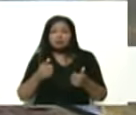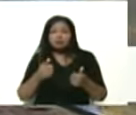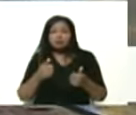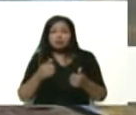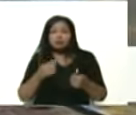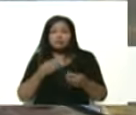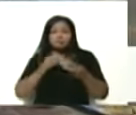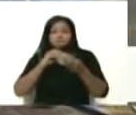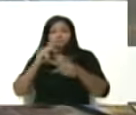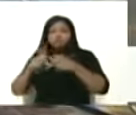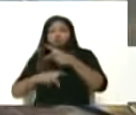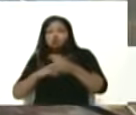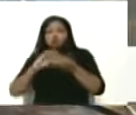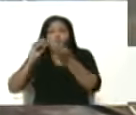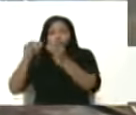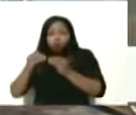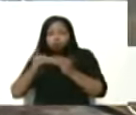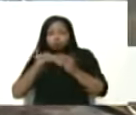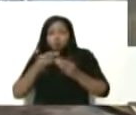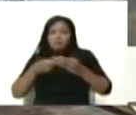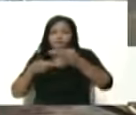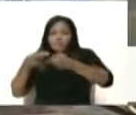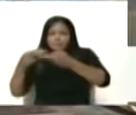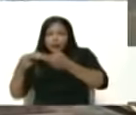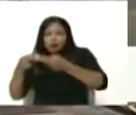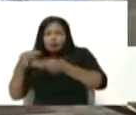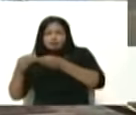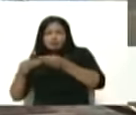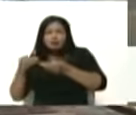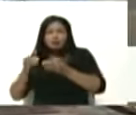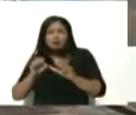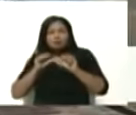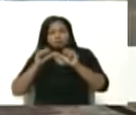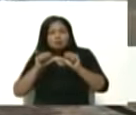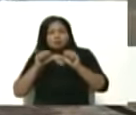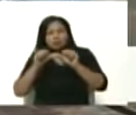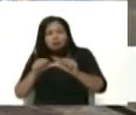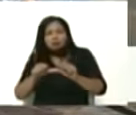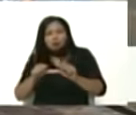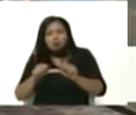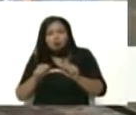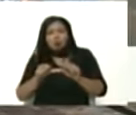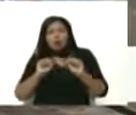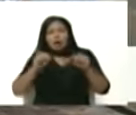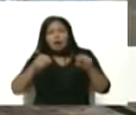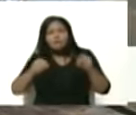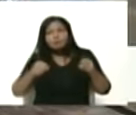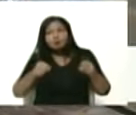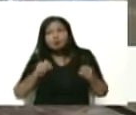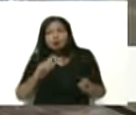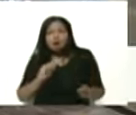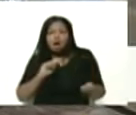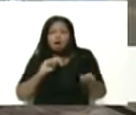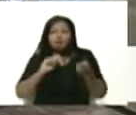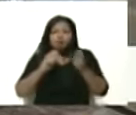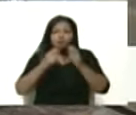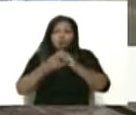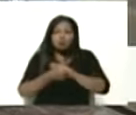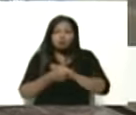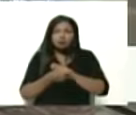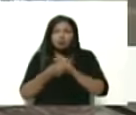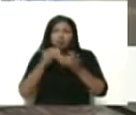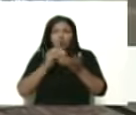de ensamblaje y vamos continuando a medida que vaya avanzando la línea usted va a ver que la moto va sufriendo una transformación van